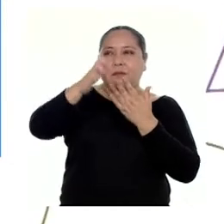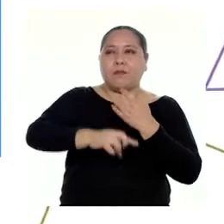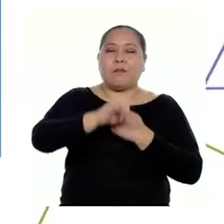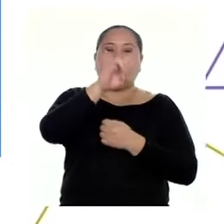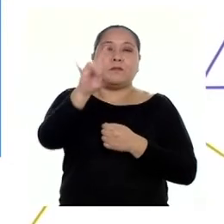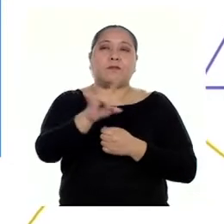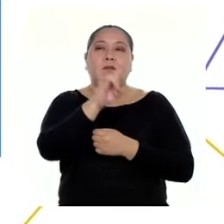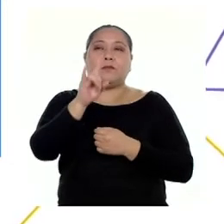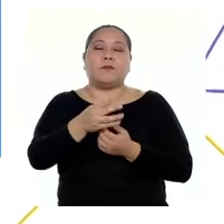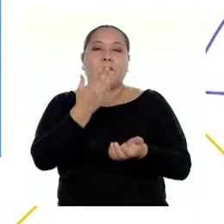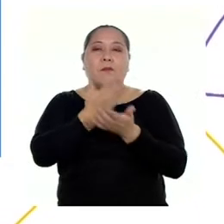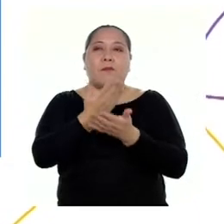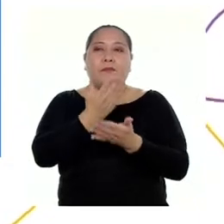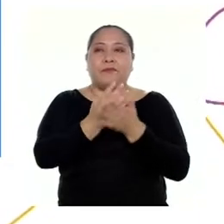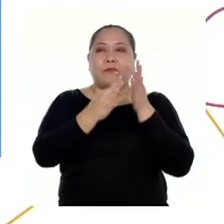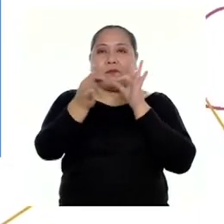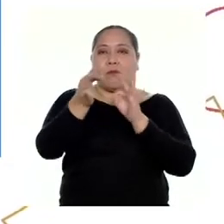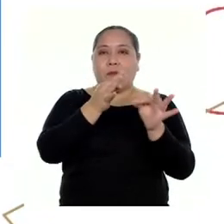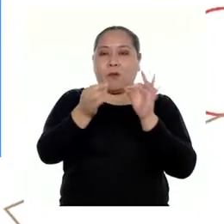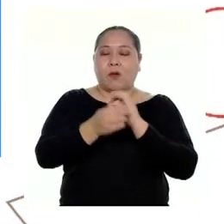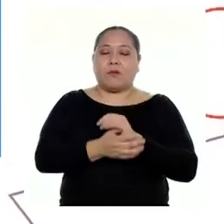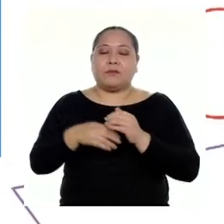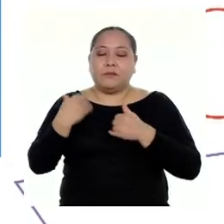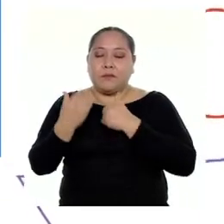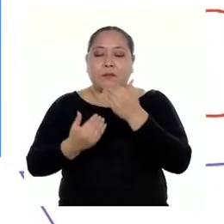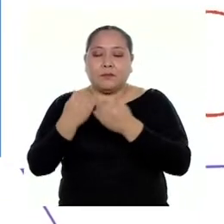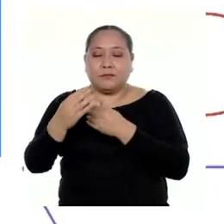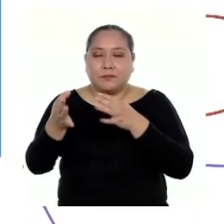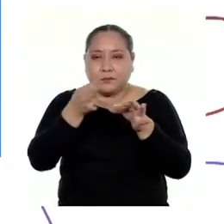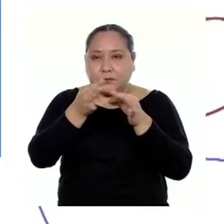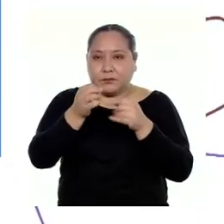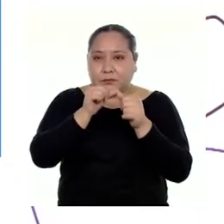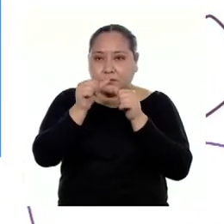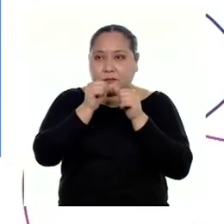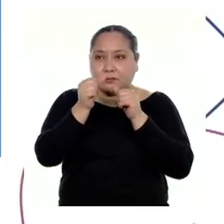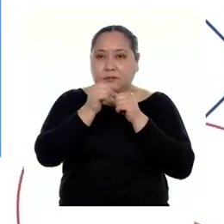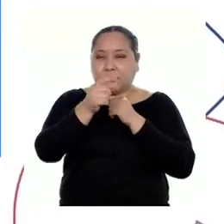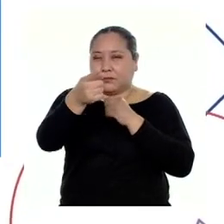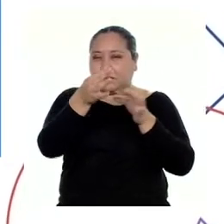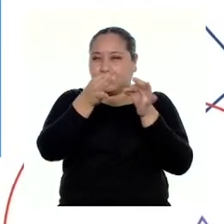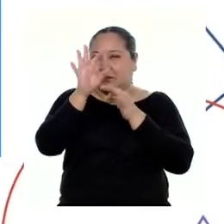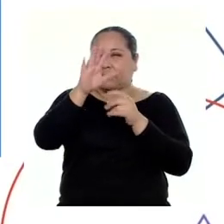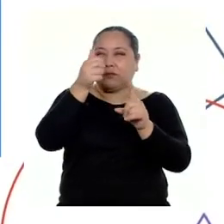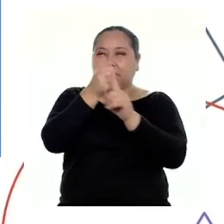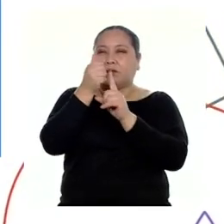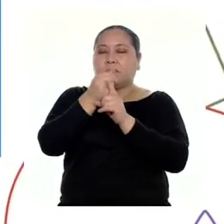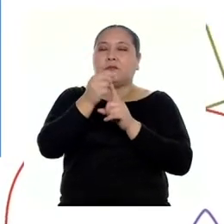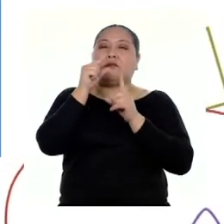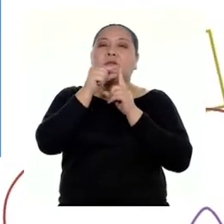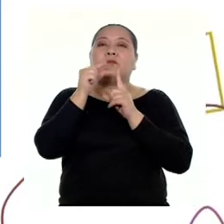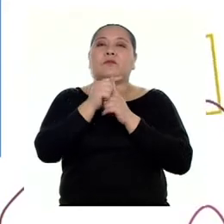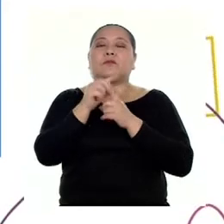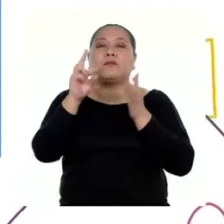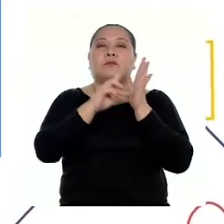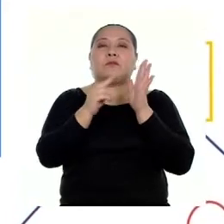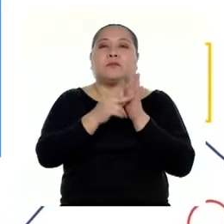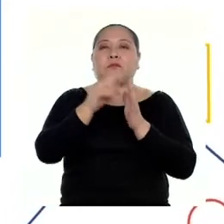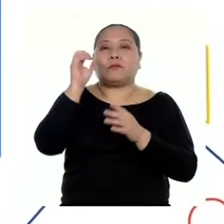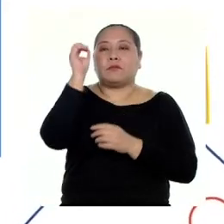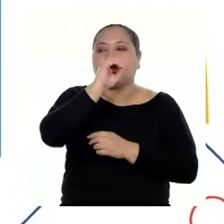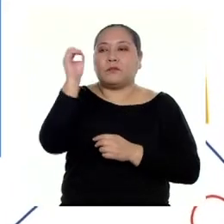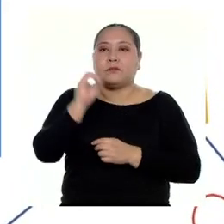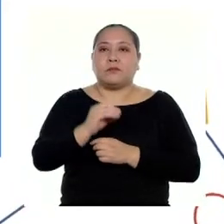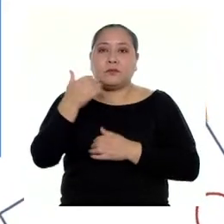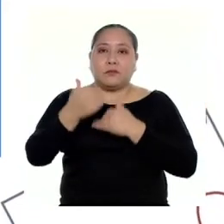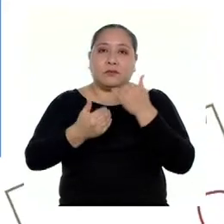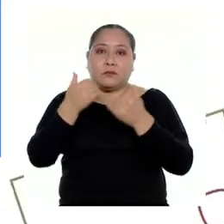utilizar y argumentar procedimientos de cálculo para explicar con tus propias palabras el significado de porcentajes. Así como el proceso que